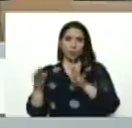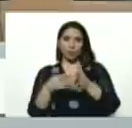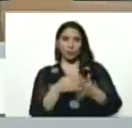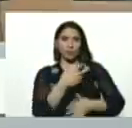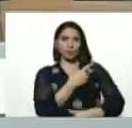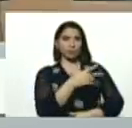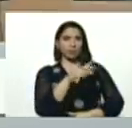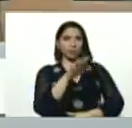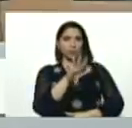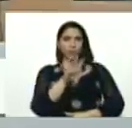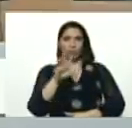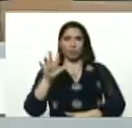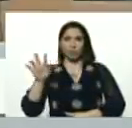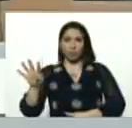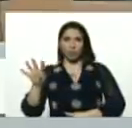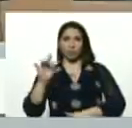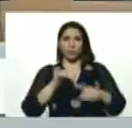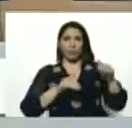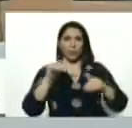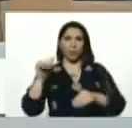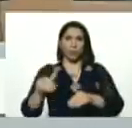354, electores,